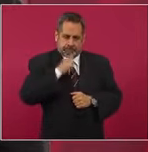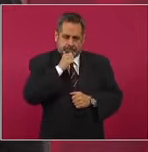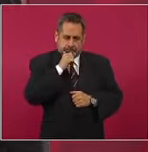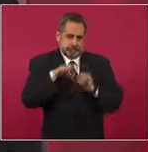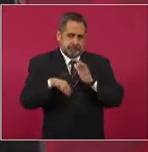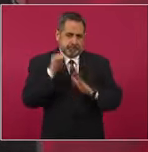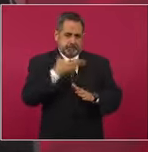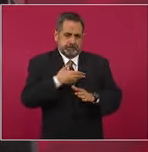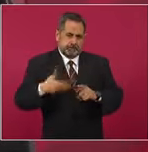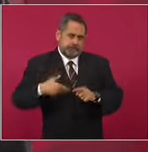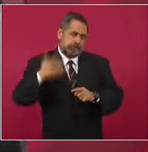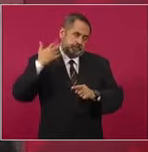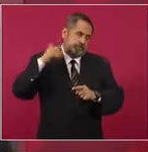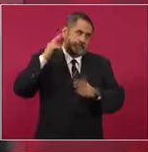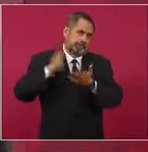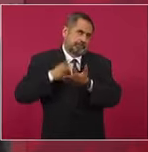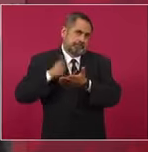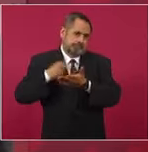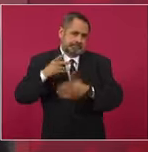una de tantas veces